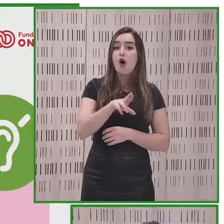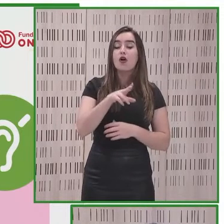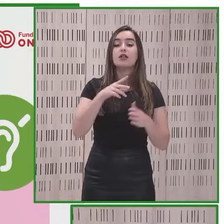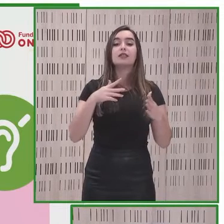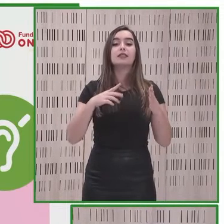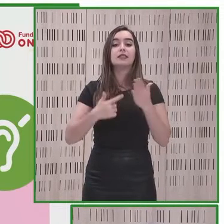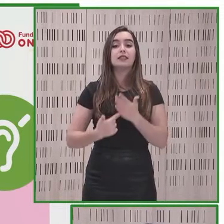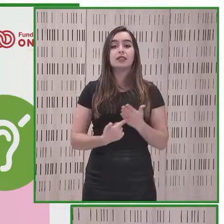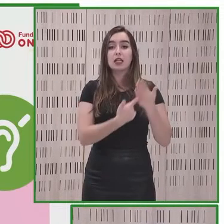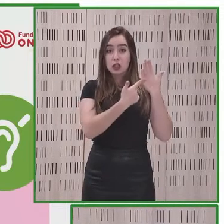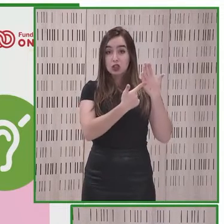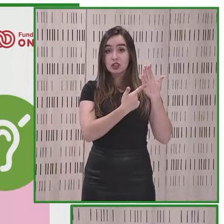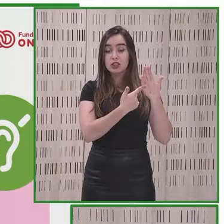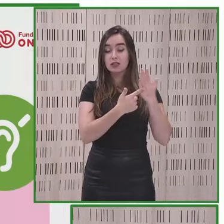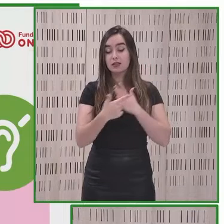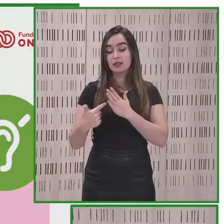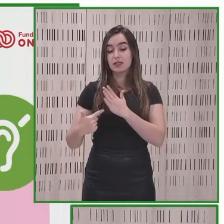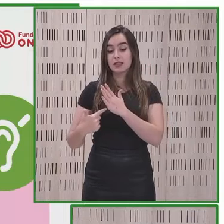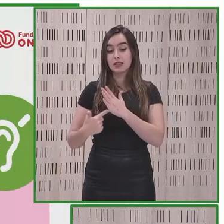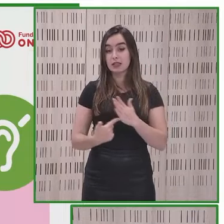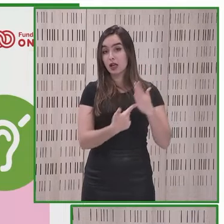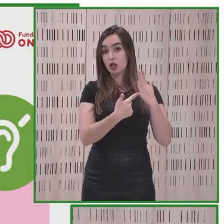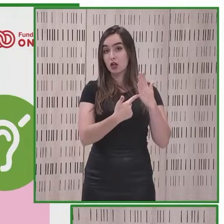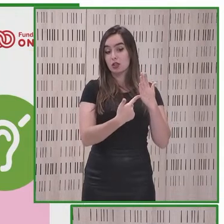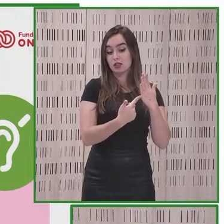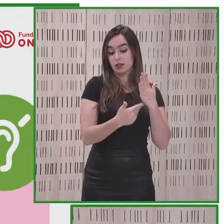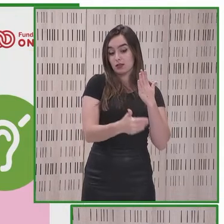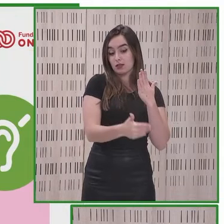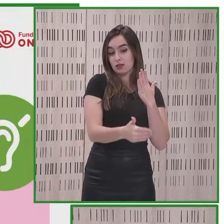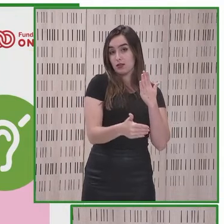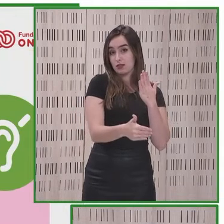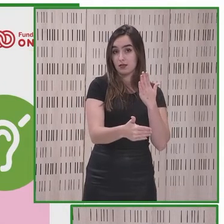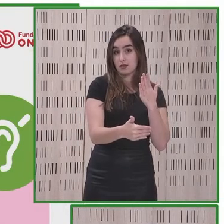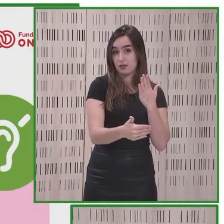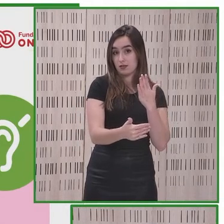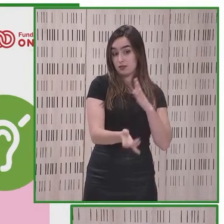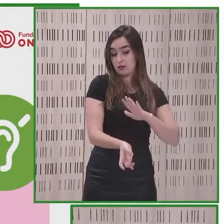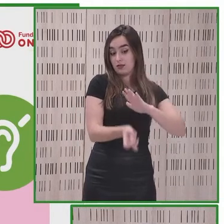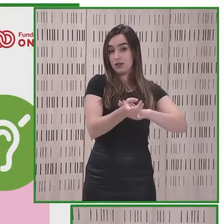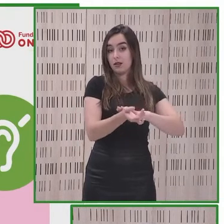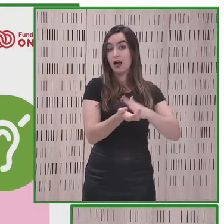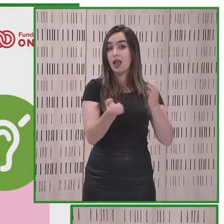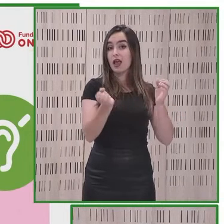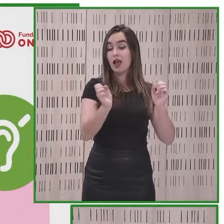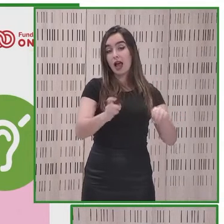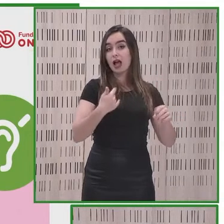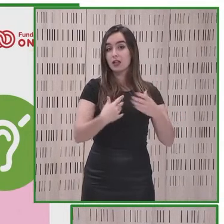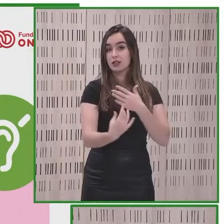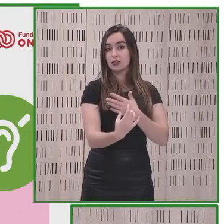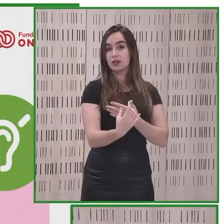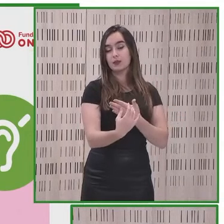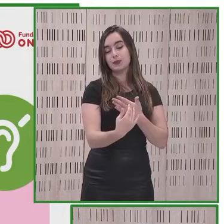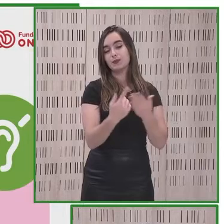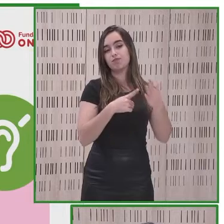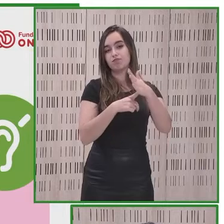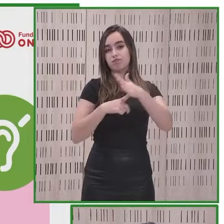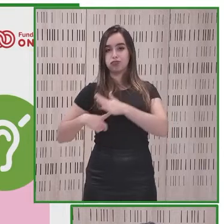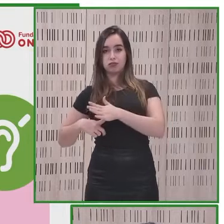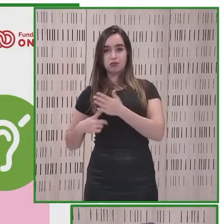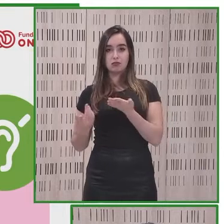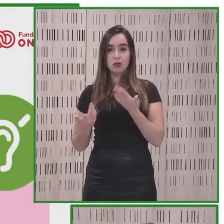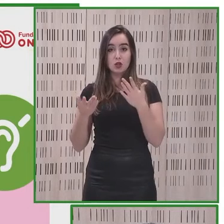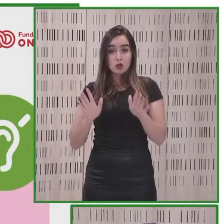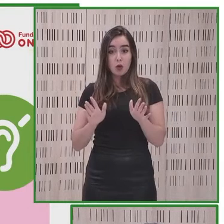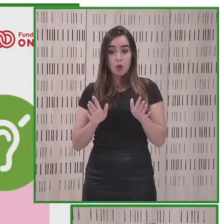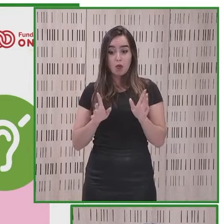disruptivas las tecnologías que nos van a llegar en breve nos pueden fuera y pueden hacer que no seamos